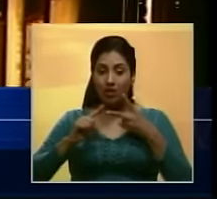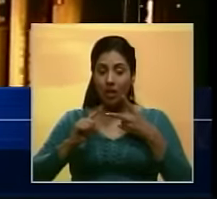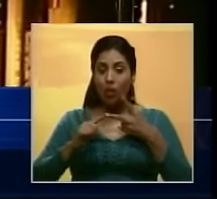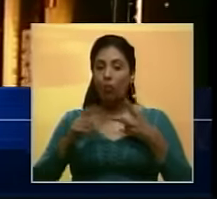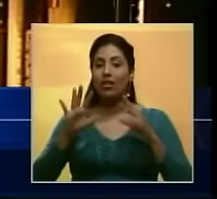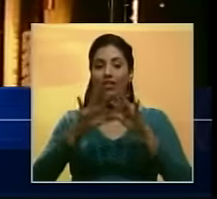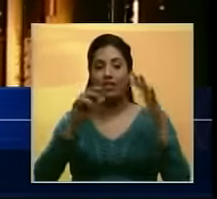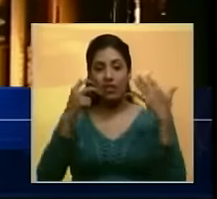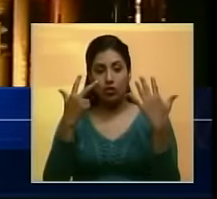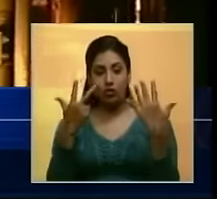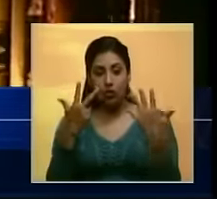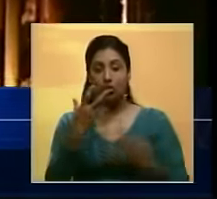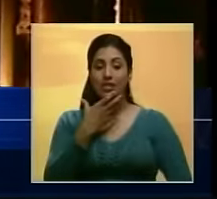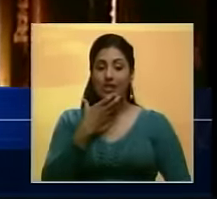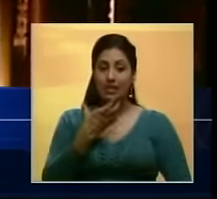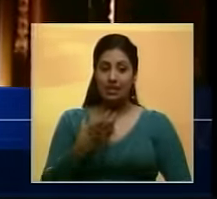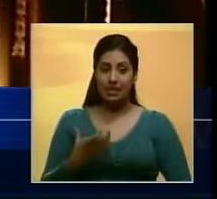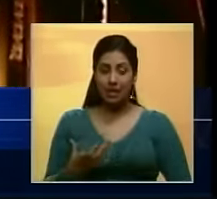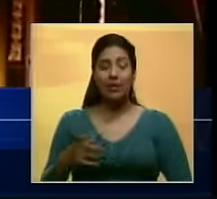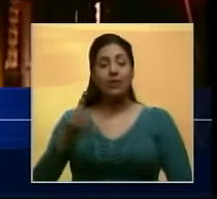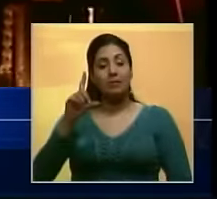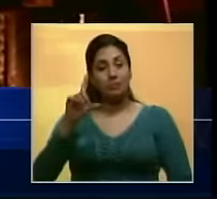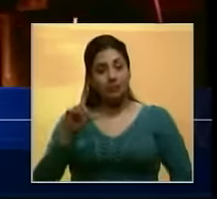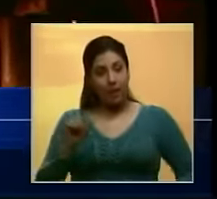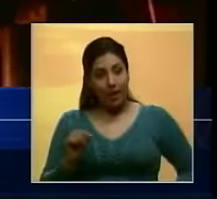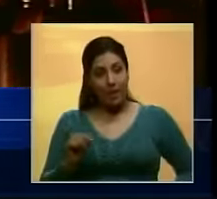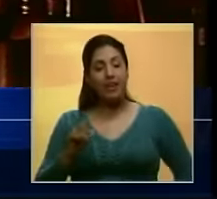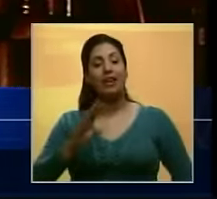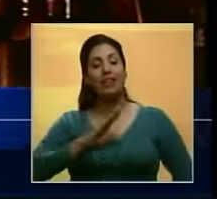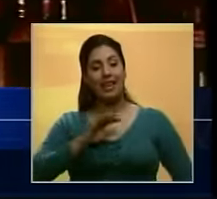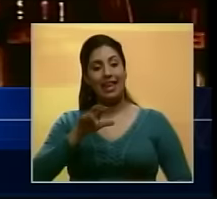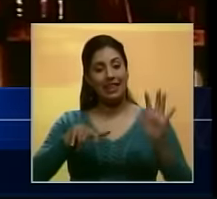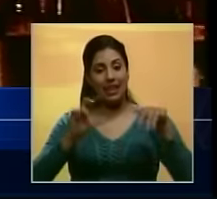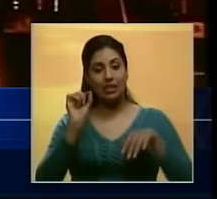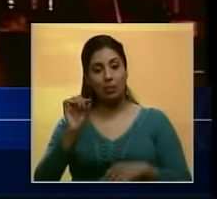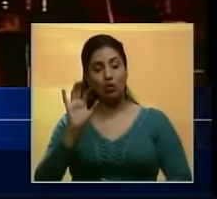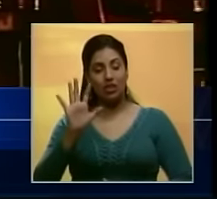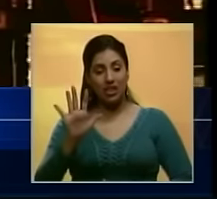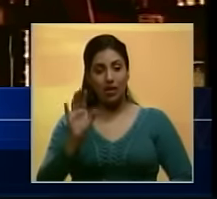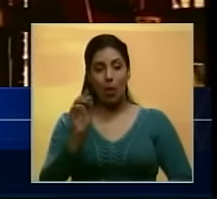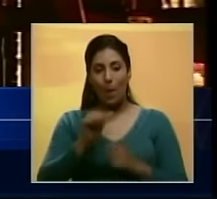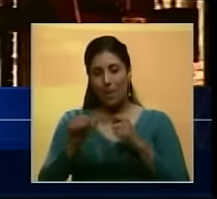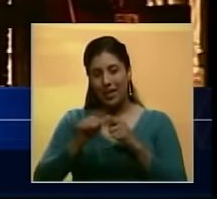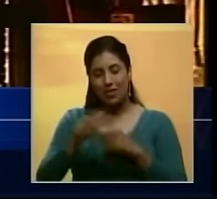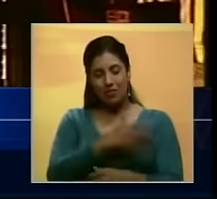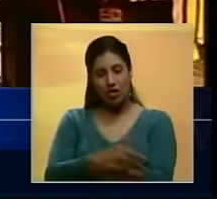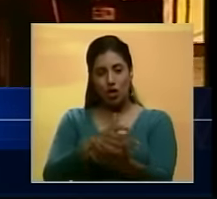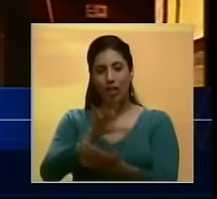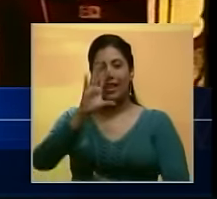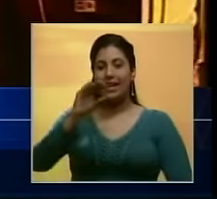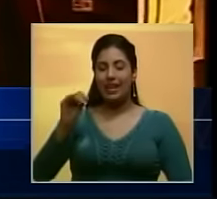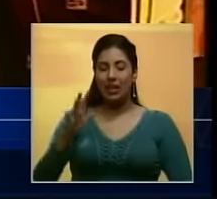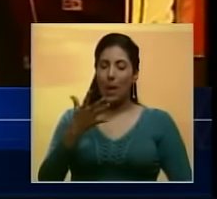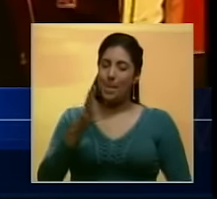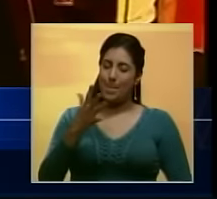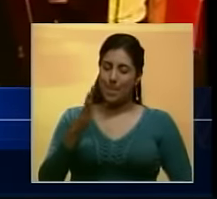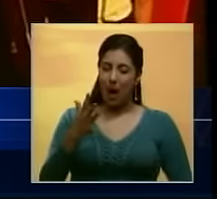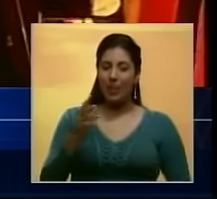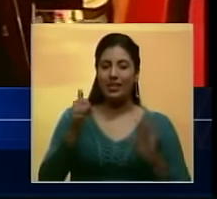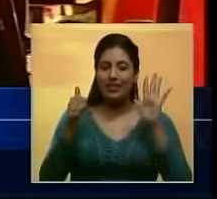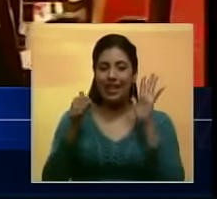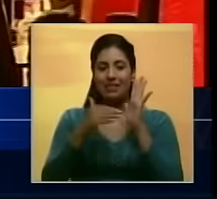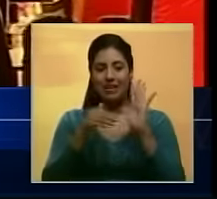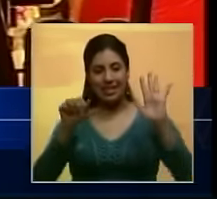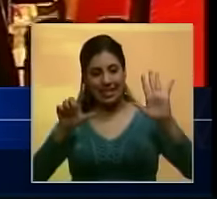llegó el 18 de diciembre también con 13.5 millones de unidades de bolívares 500 por aproximadamente 6